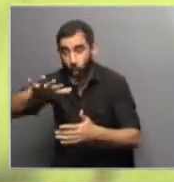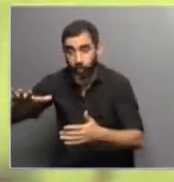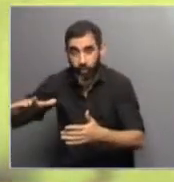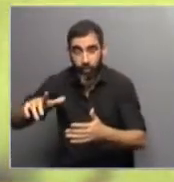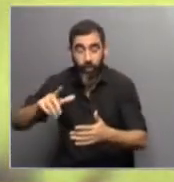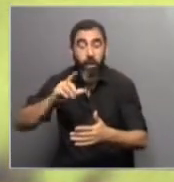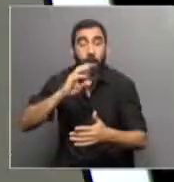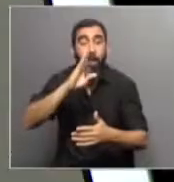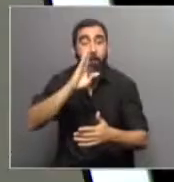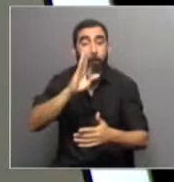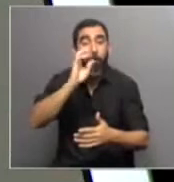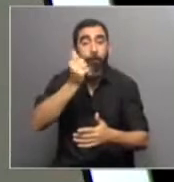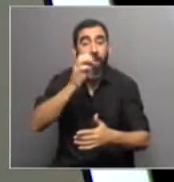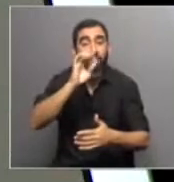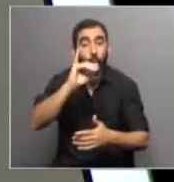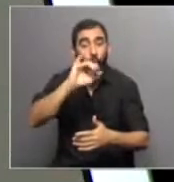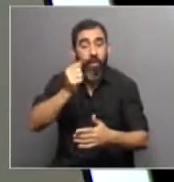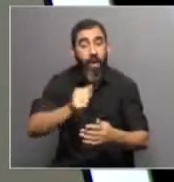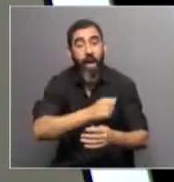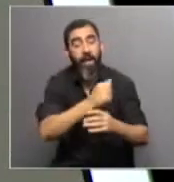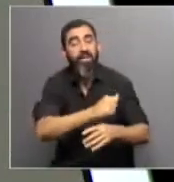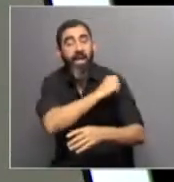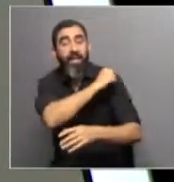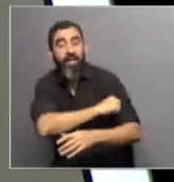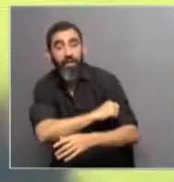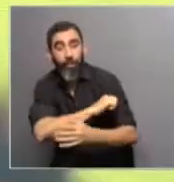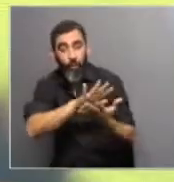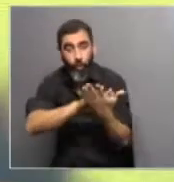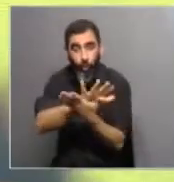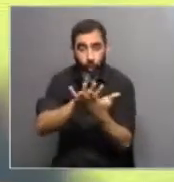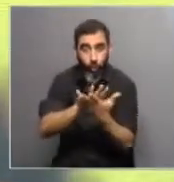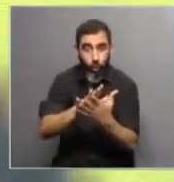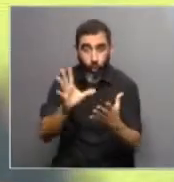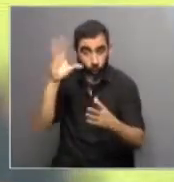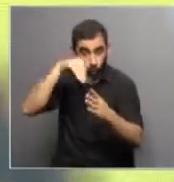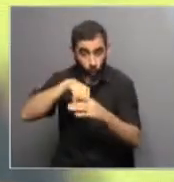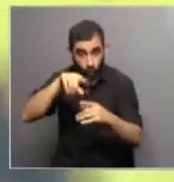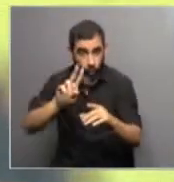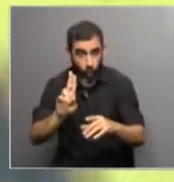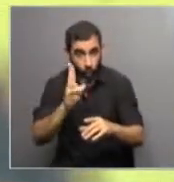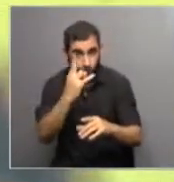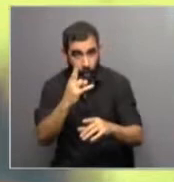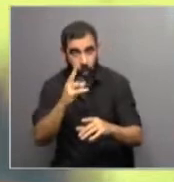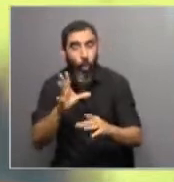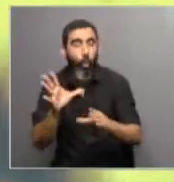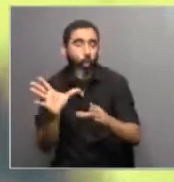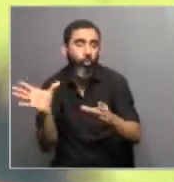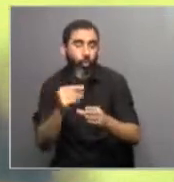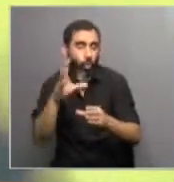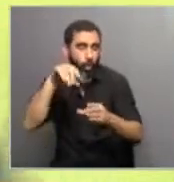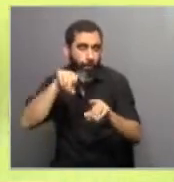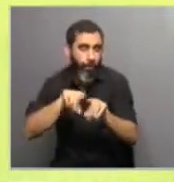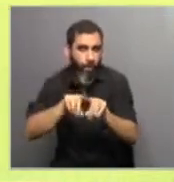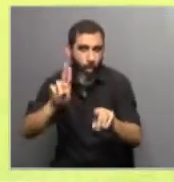aproximadamente. No todo lo que va a pasar ahí adentro va a pasar en Uruguay. Estamos de acuerdo. Ni todo lo que pasó ahí adentro ha pasado en